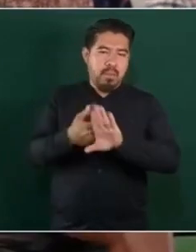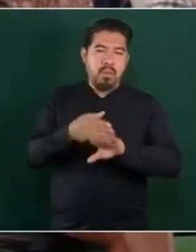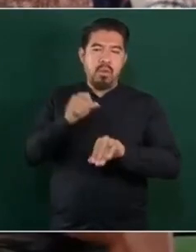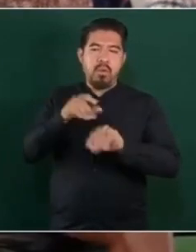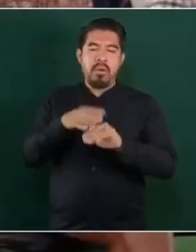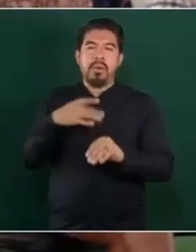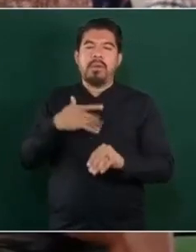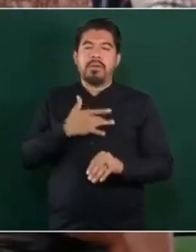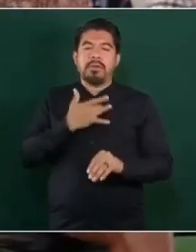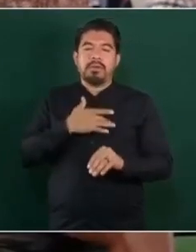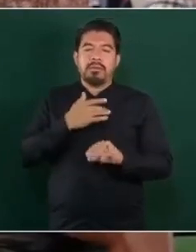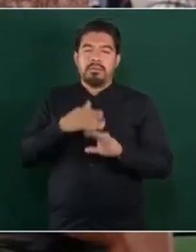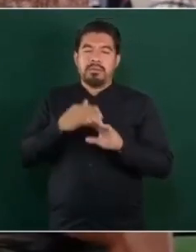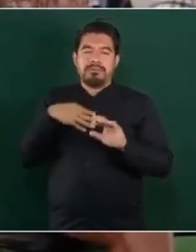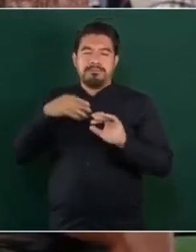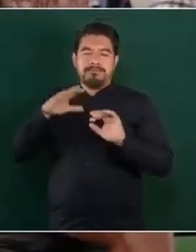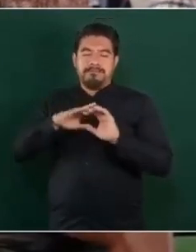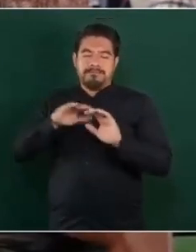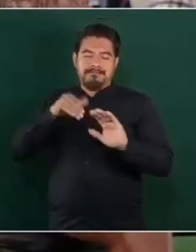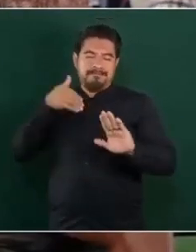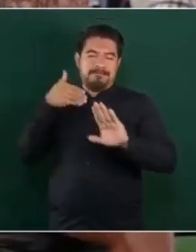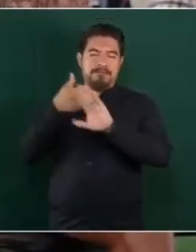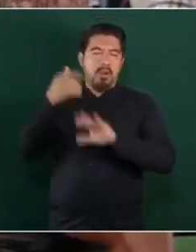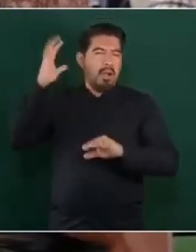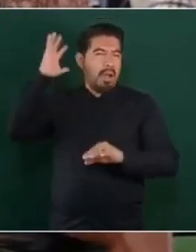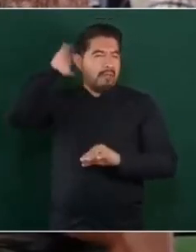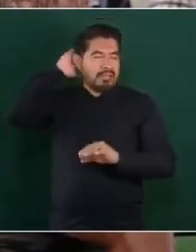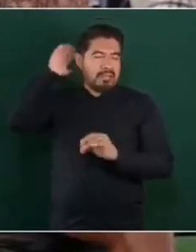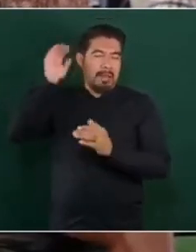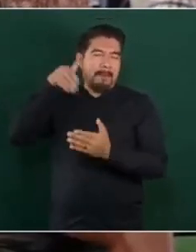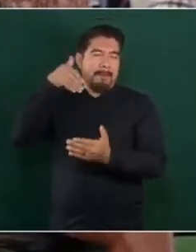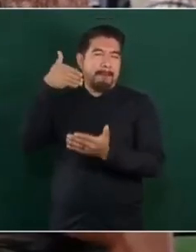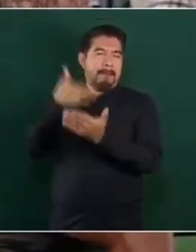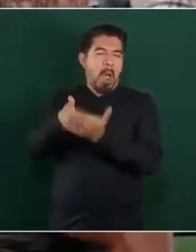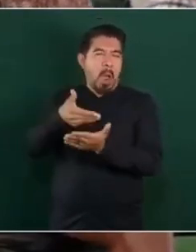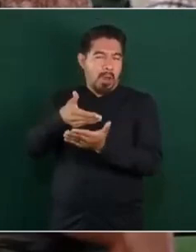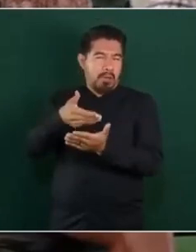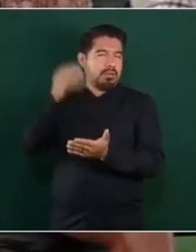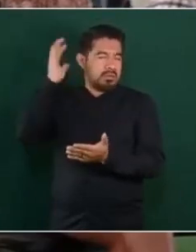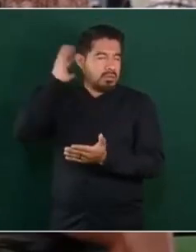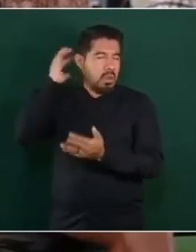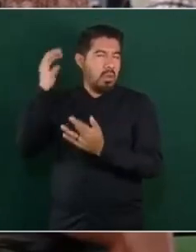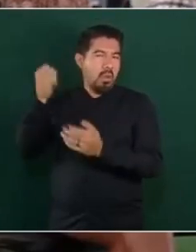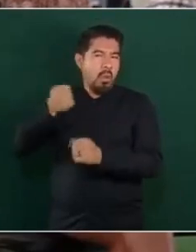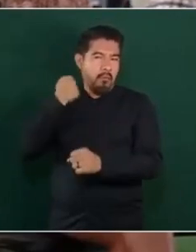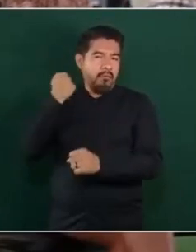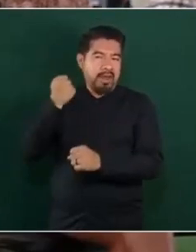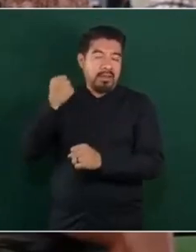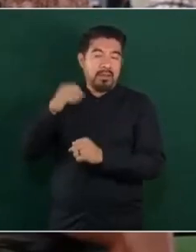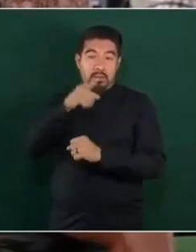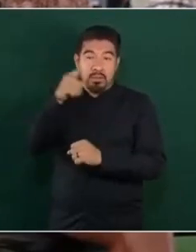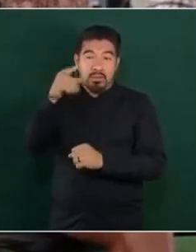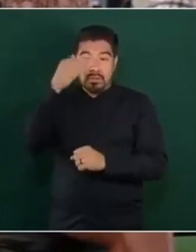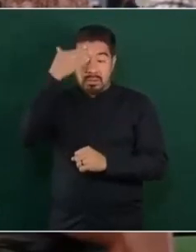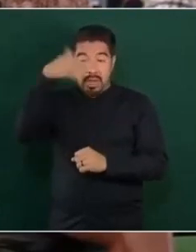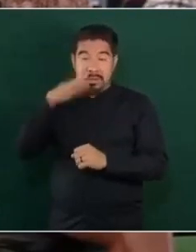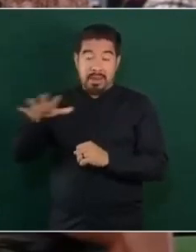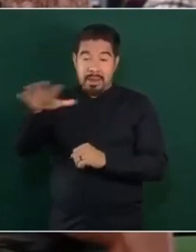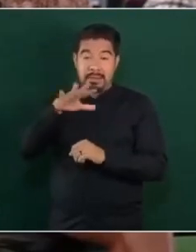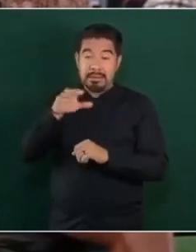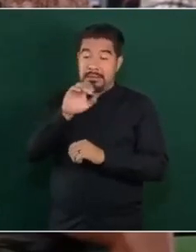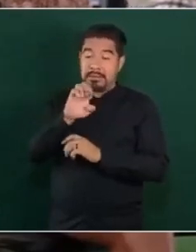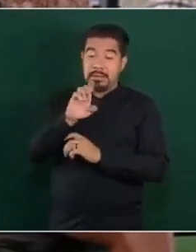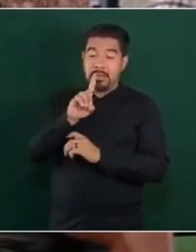y a partir de ahí sufrió un golpe en la cabeza. Esto fue en el Estado de México, en Teotihuacán. No sé si usted está enterado, bueno, esta